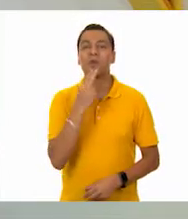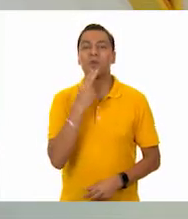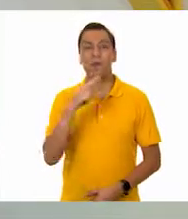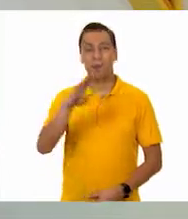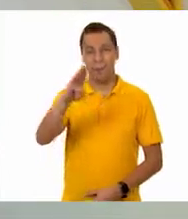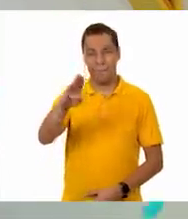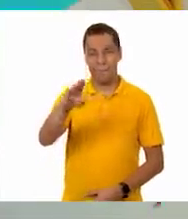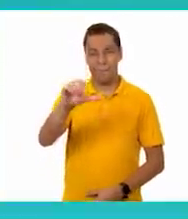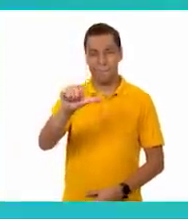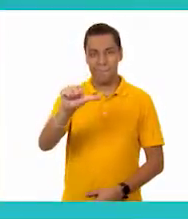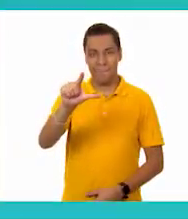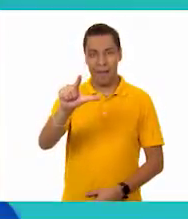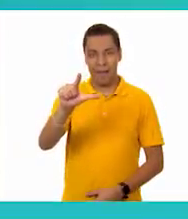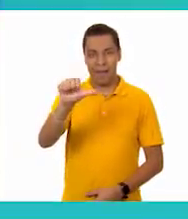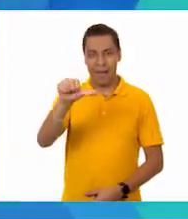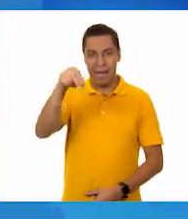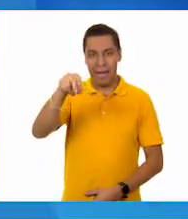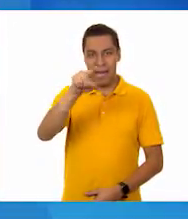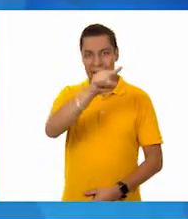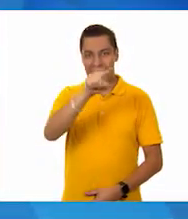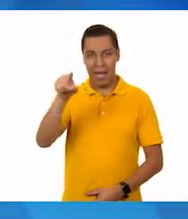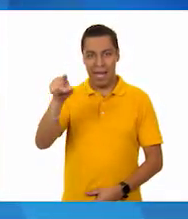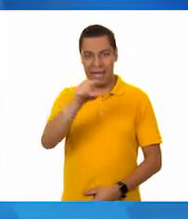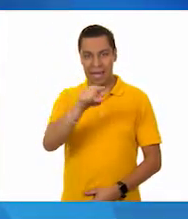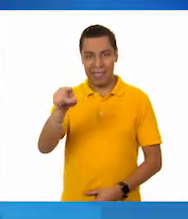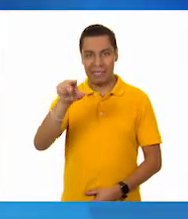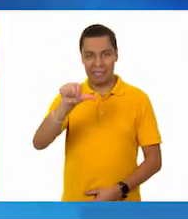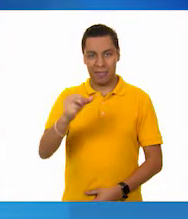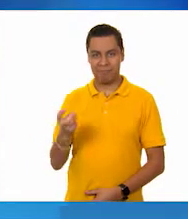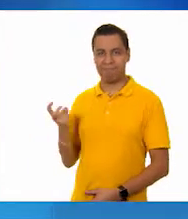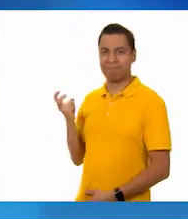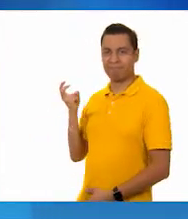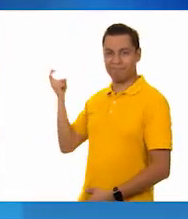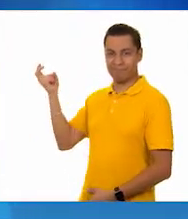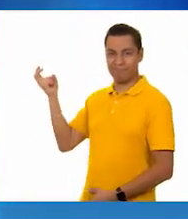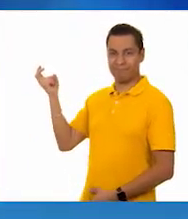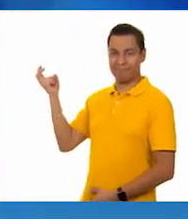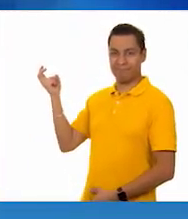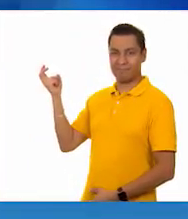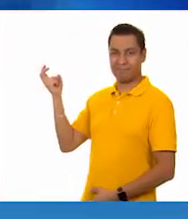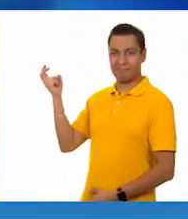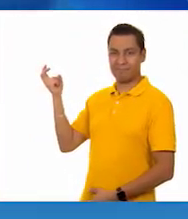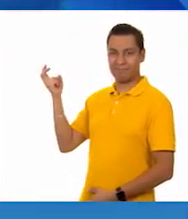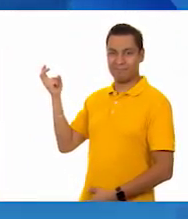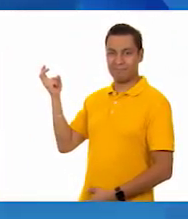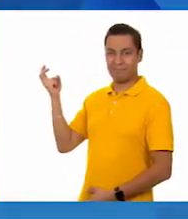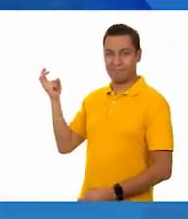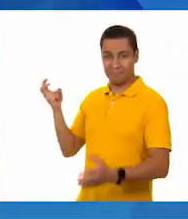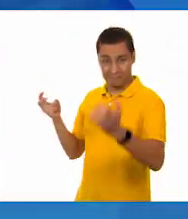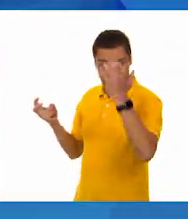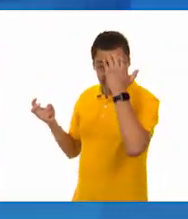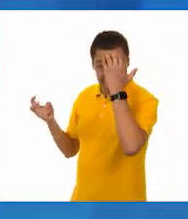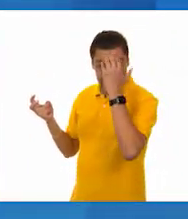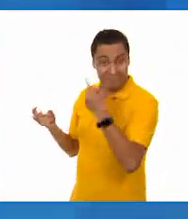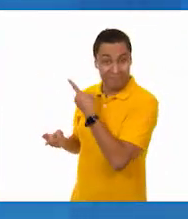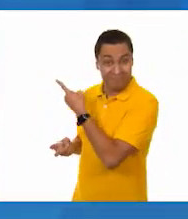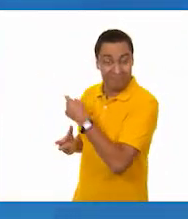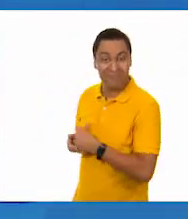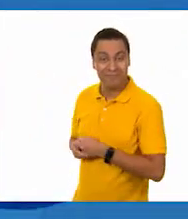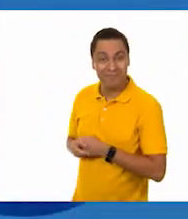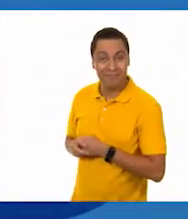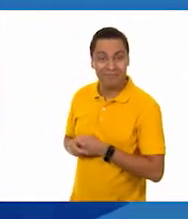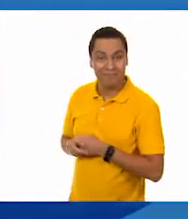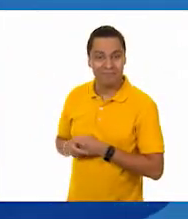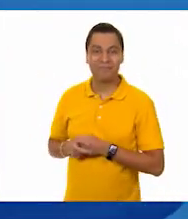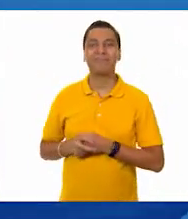Ah, claro. Sí, sí. ¿Sí? Yo sé que sí. Y ustedes también la conocen porque la han trabajado también con el maestro Seguira en su clase de ciencias